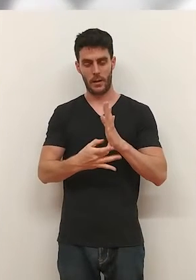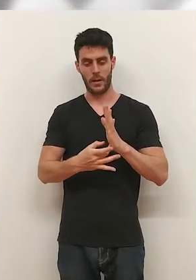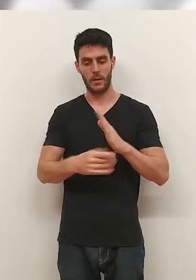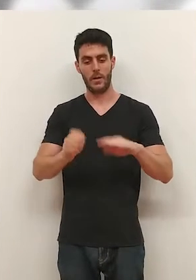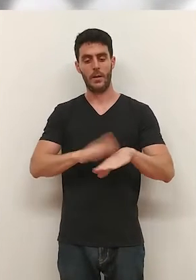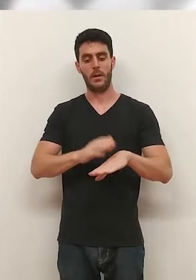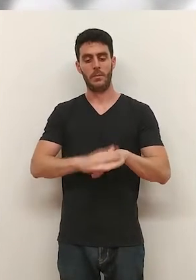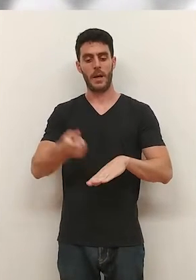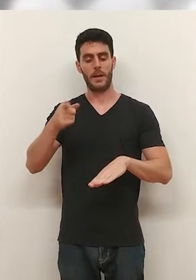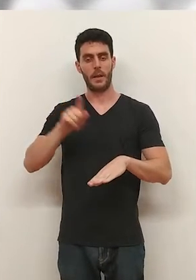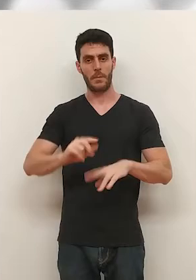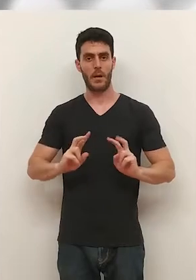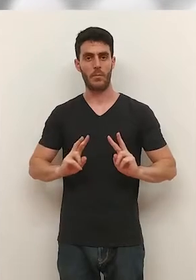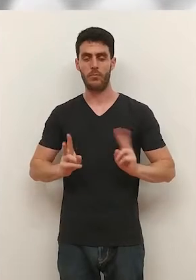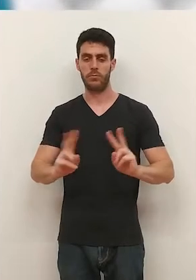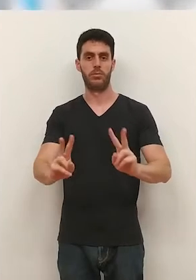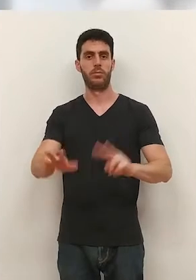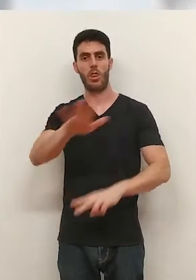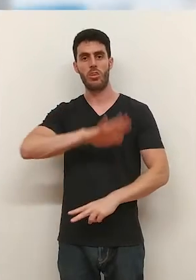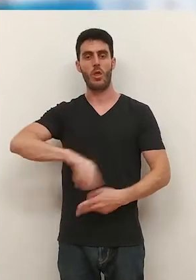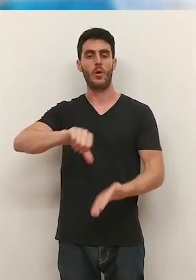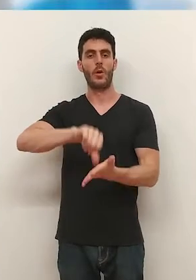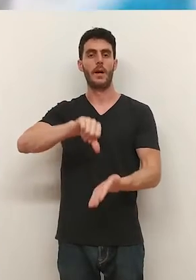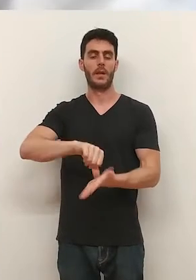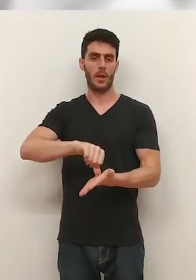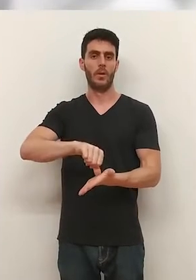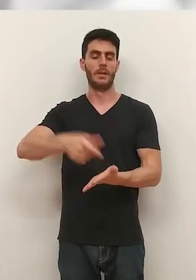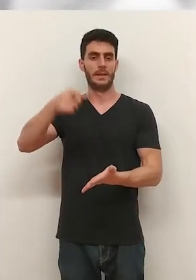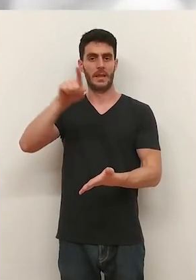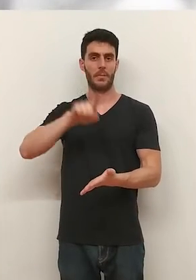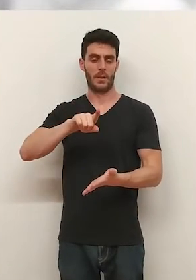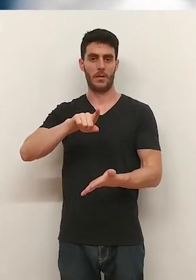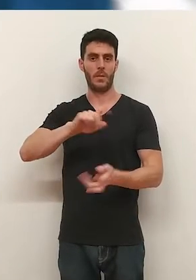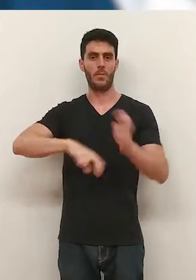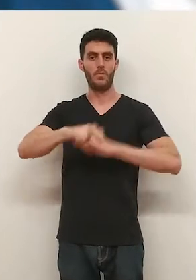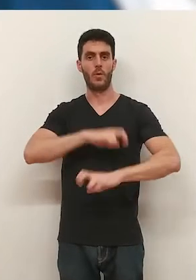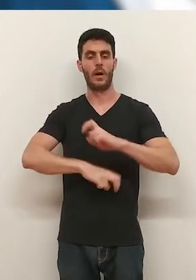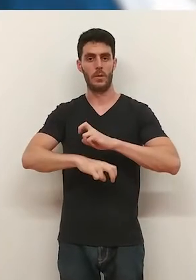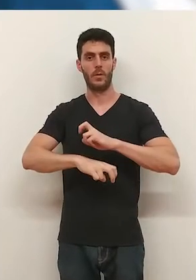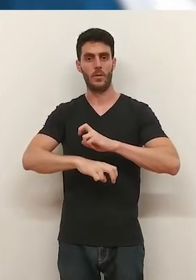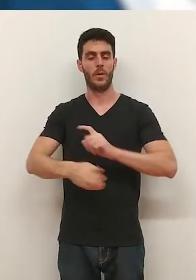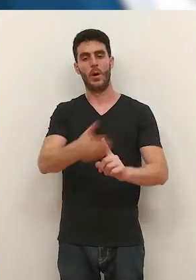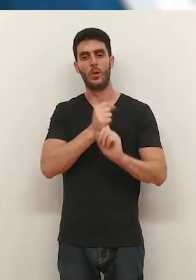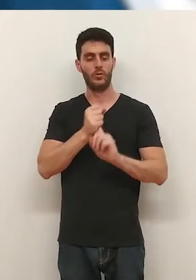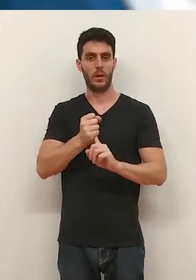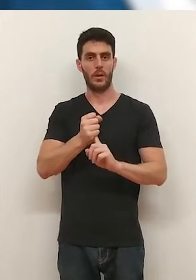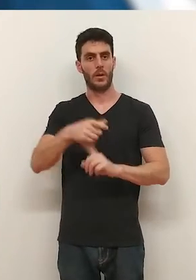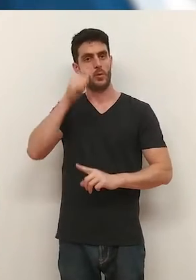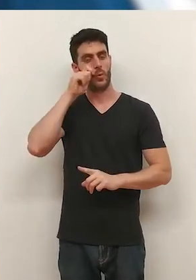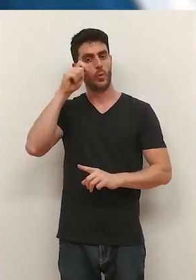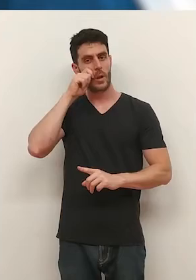productos de calidad para también revitalizar el entorno urbanístico de la ciudad, así como buscando también